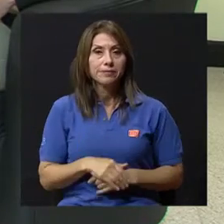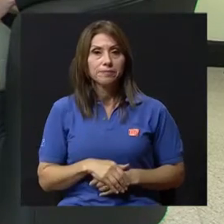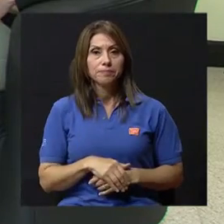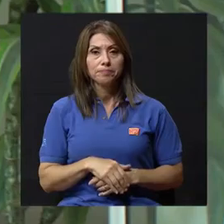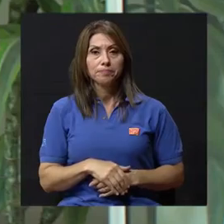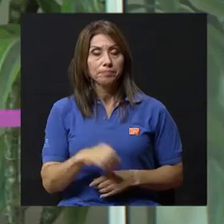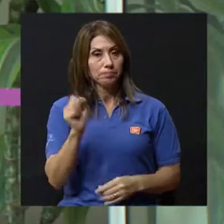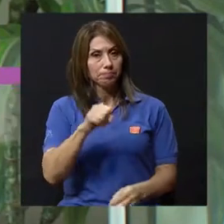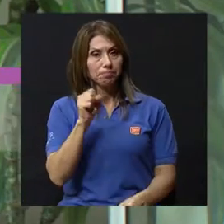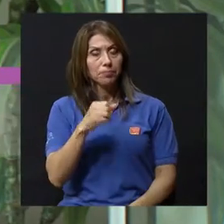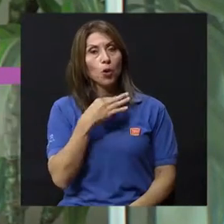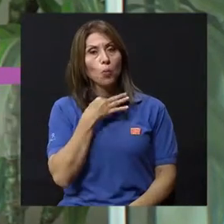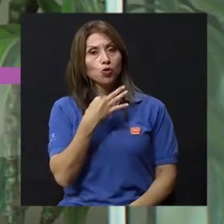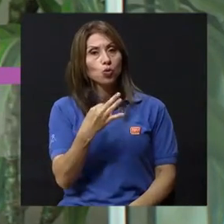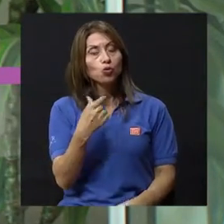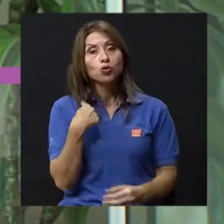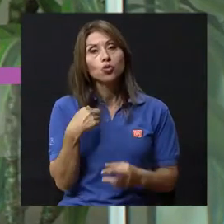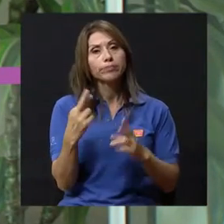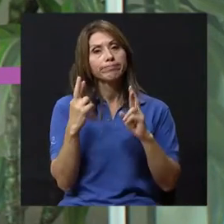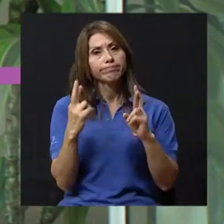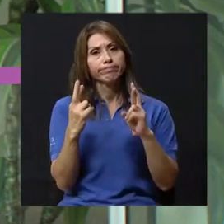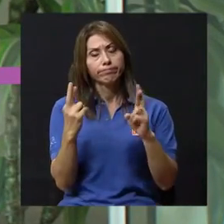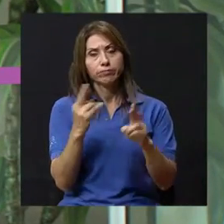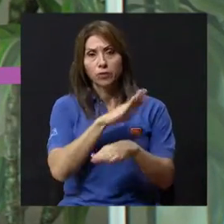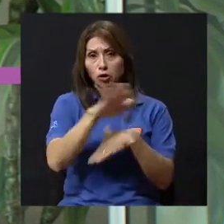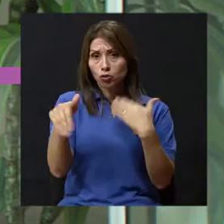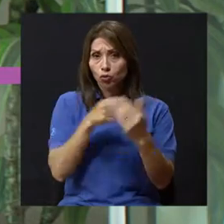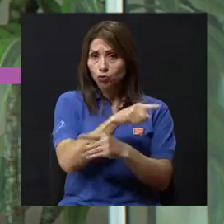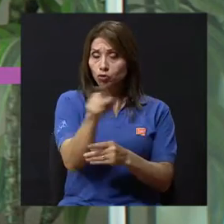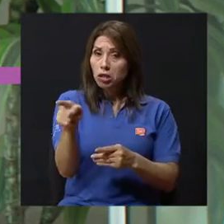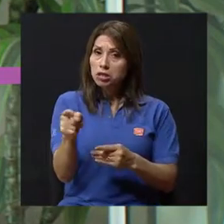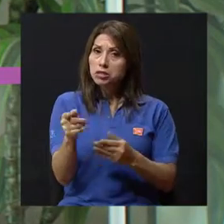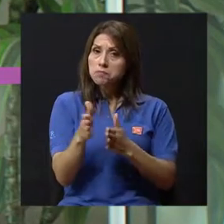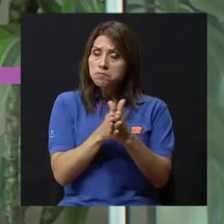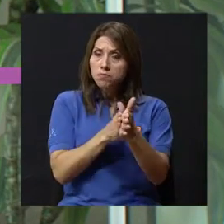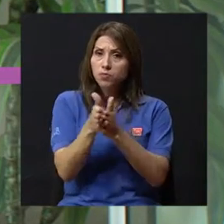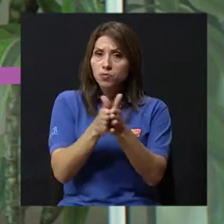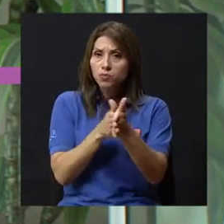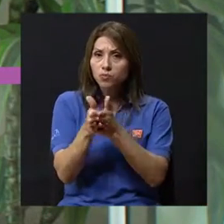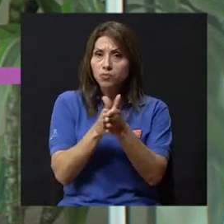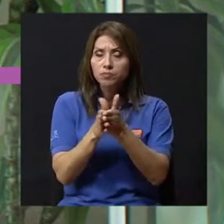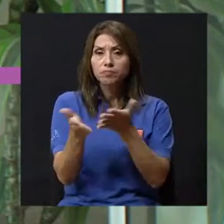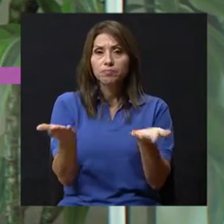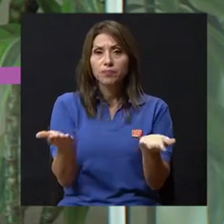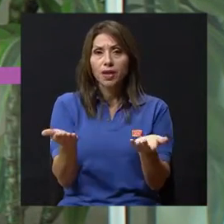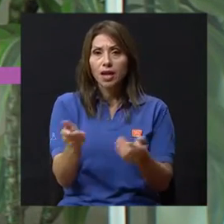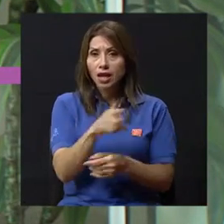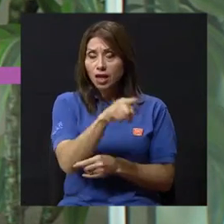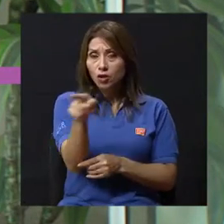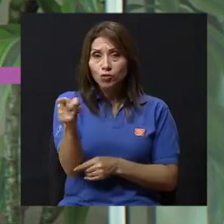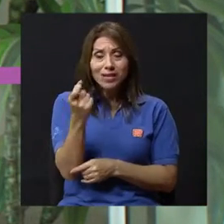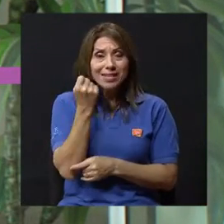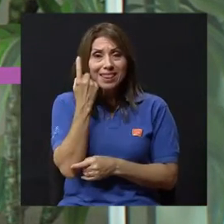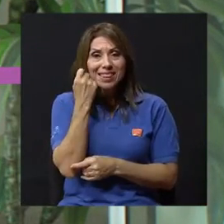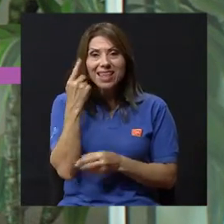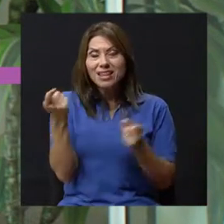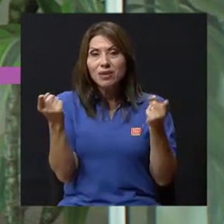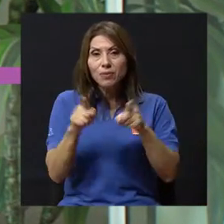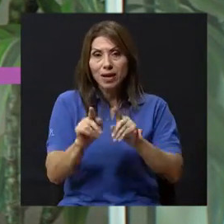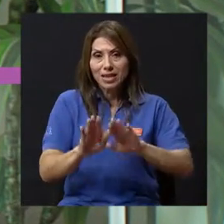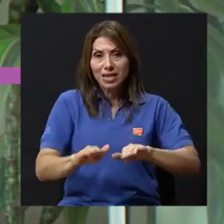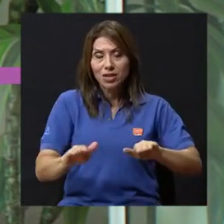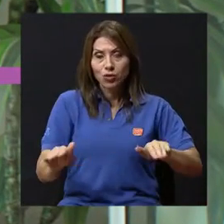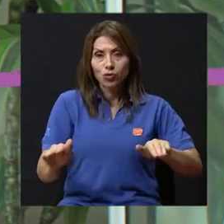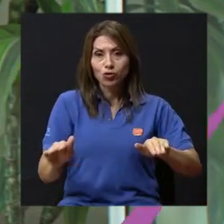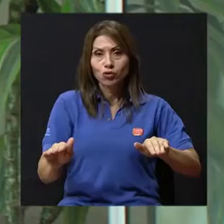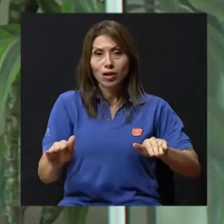Sí, bueno, con mucho gusto. Yo espero que le haya servido al público y que entienda un poquito sobre el asma en los niños,